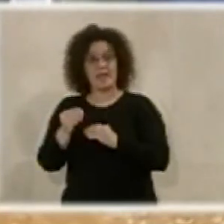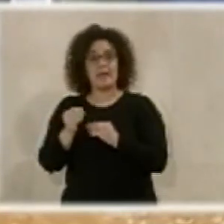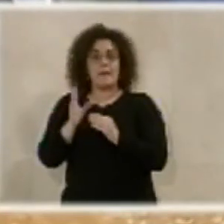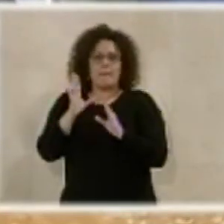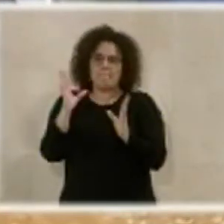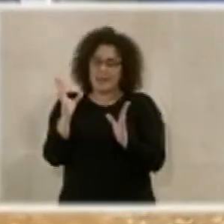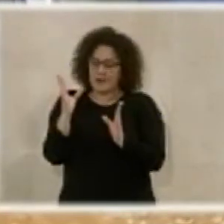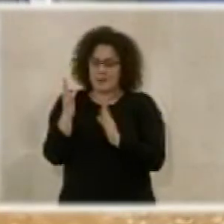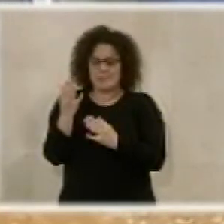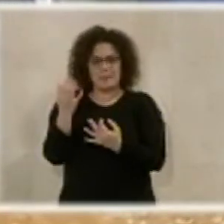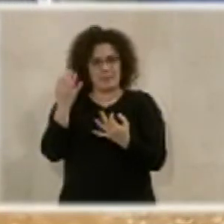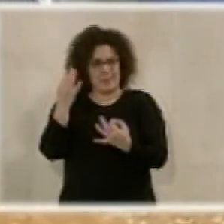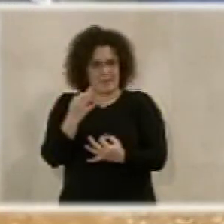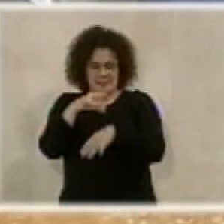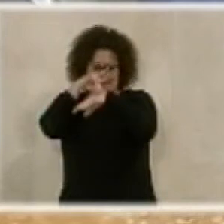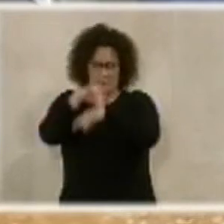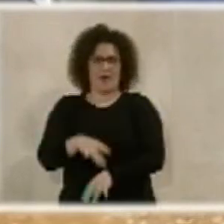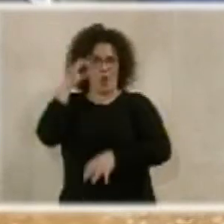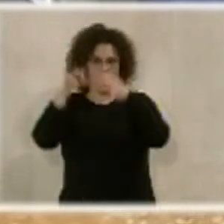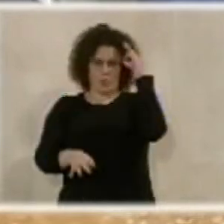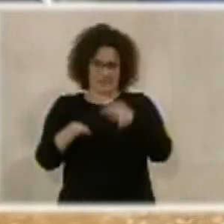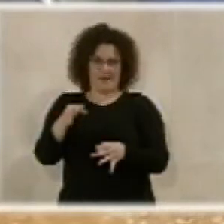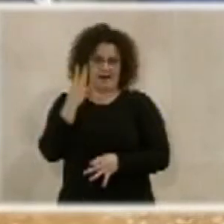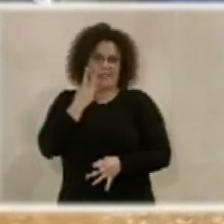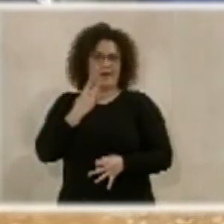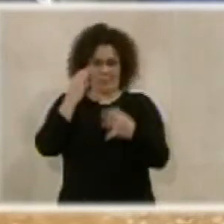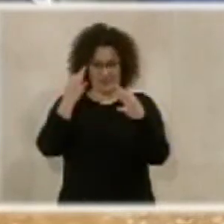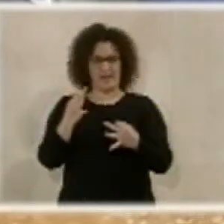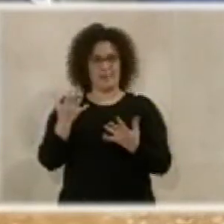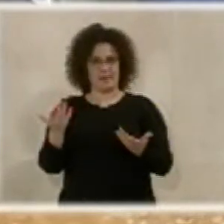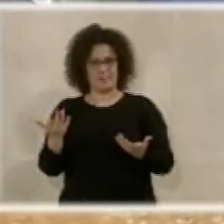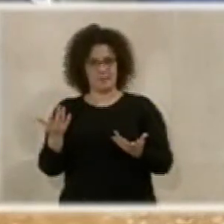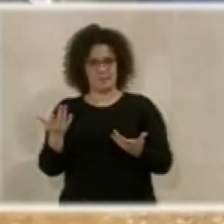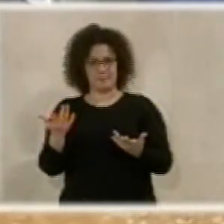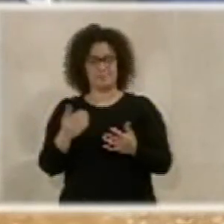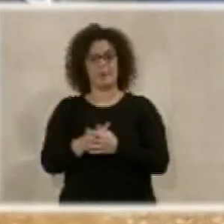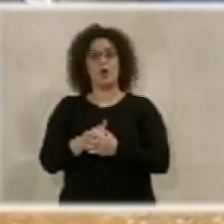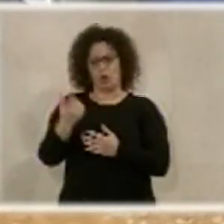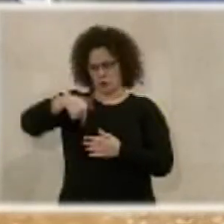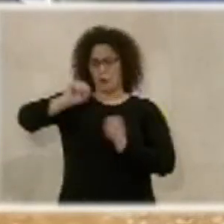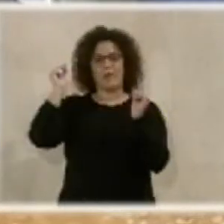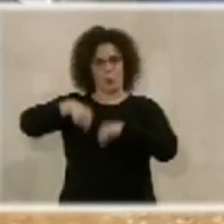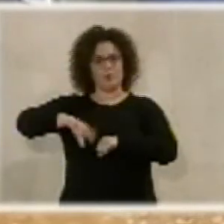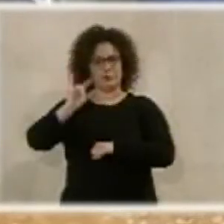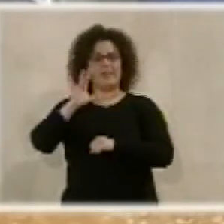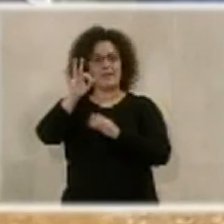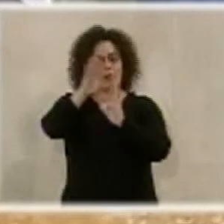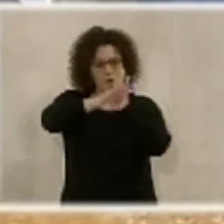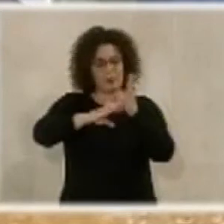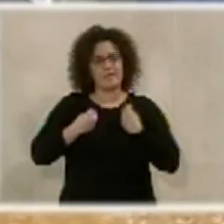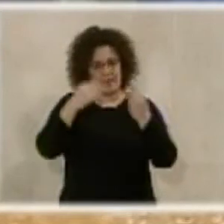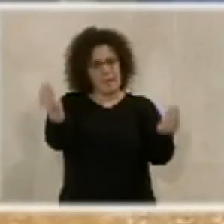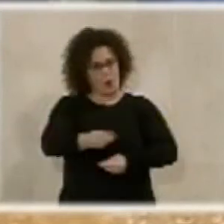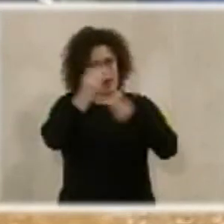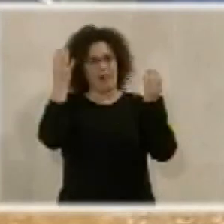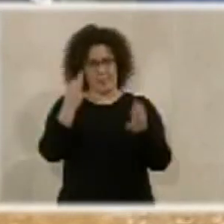siempre y cuando estén nuestra seguridad jurídica, también se van guardadas, a pesar de que, bueno, lógicamente, estamos de acuerdo en que hay que mejorar las condiciones de vida